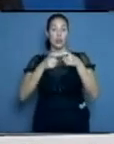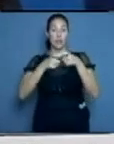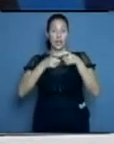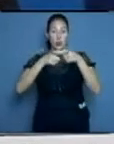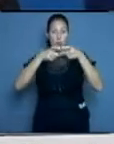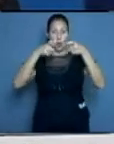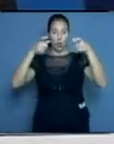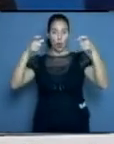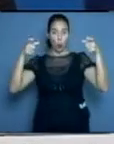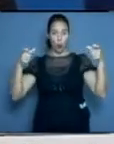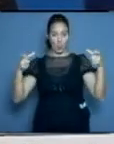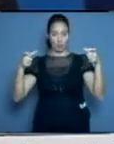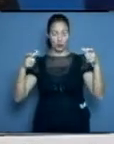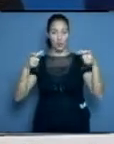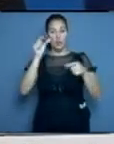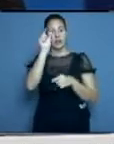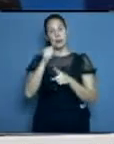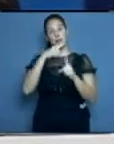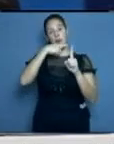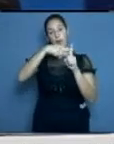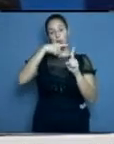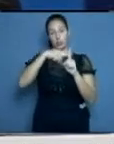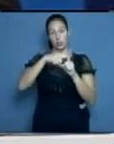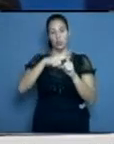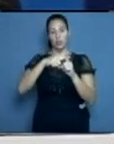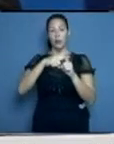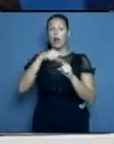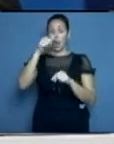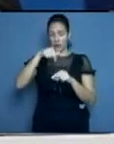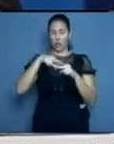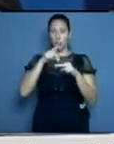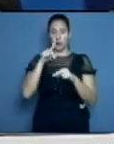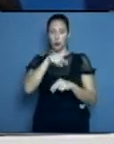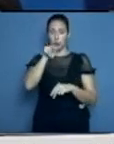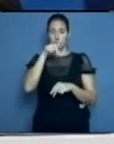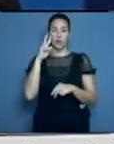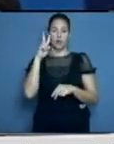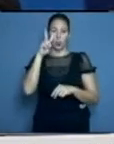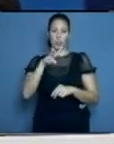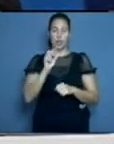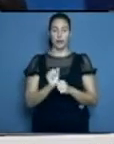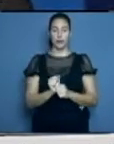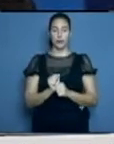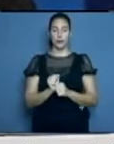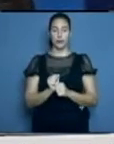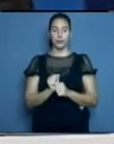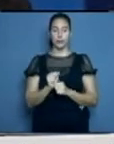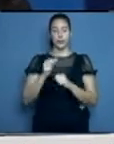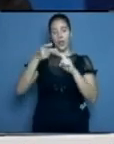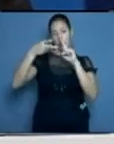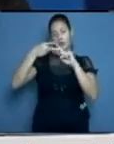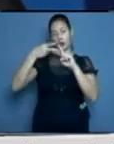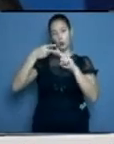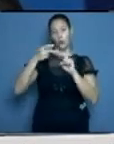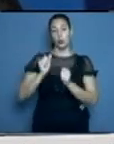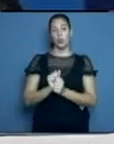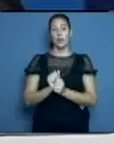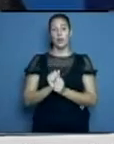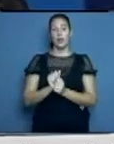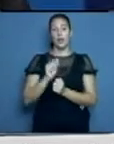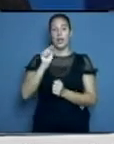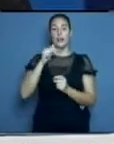país y en Oquín en particular. Y en segundo lugar, permite que haya un mayor número de células del sistema